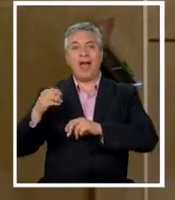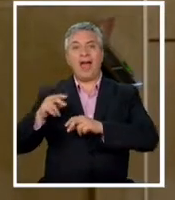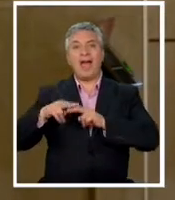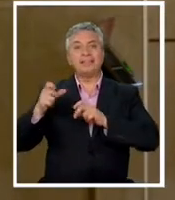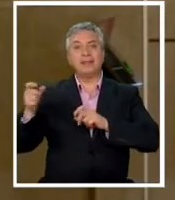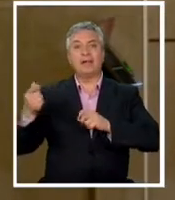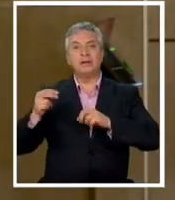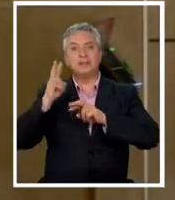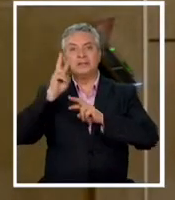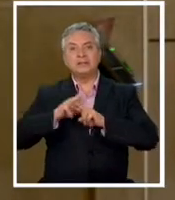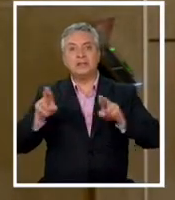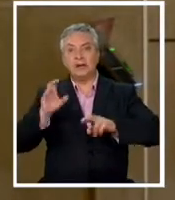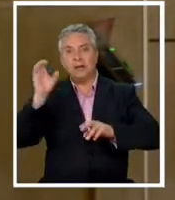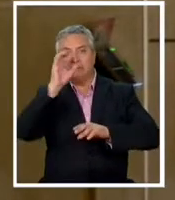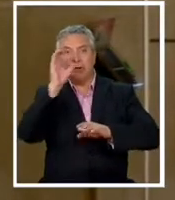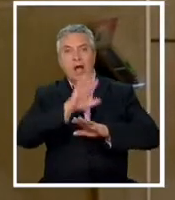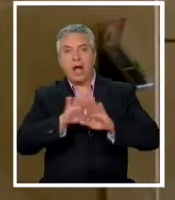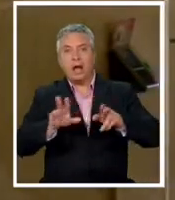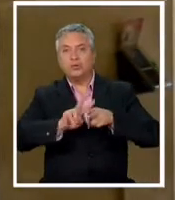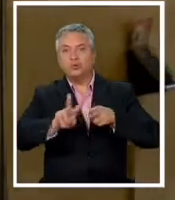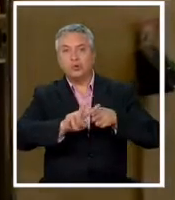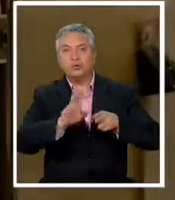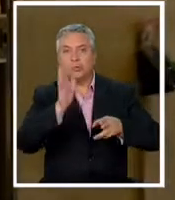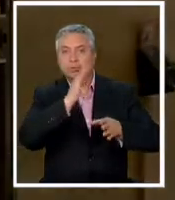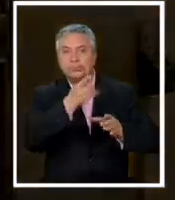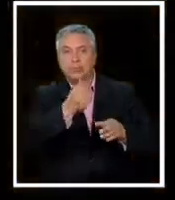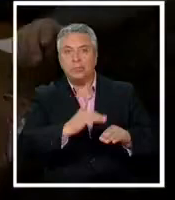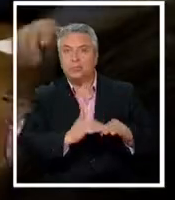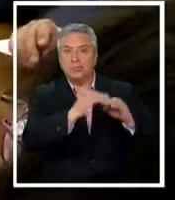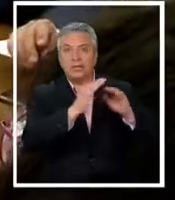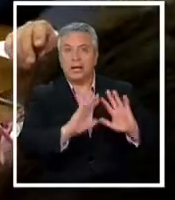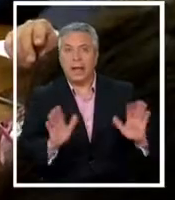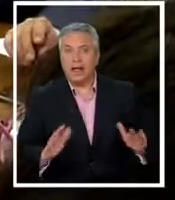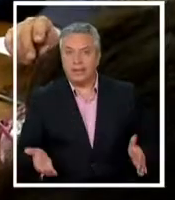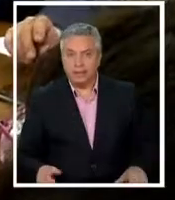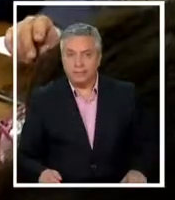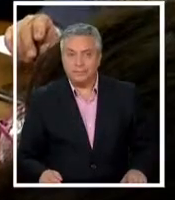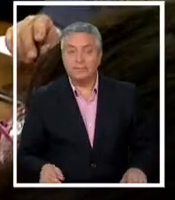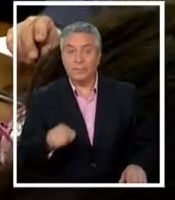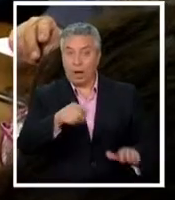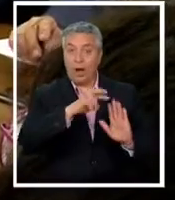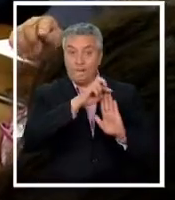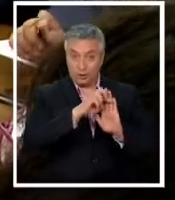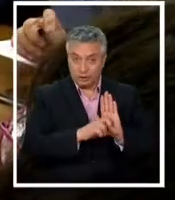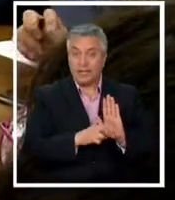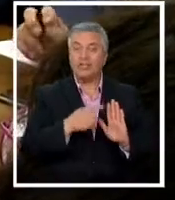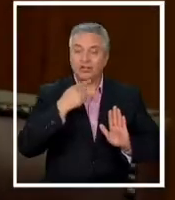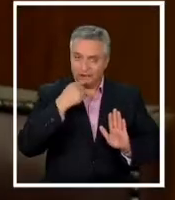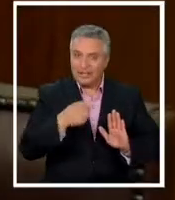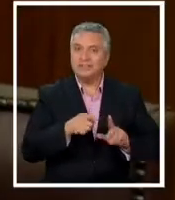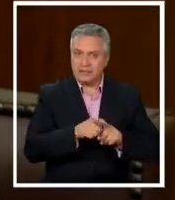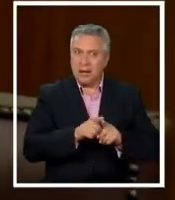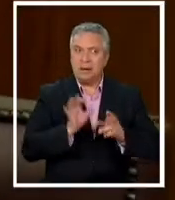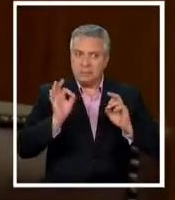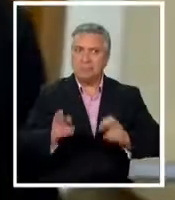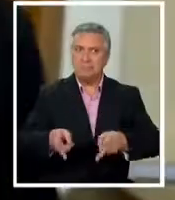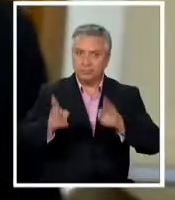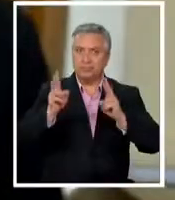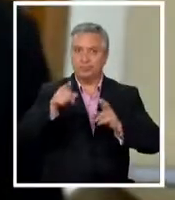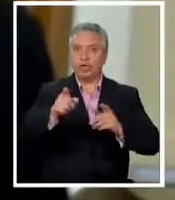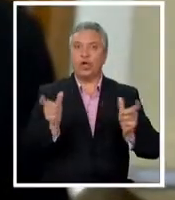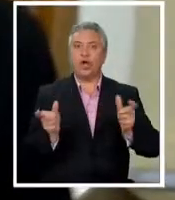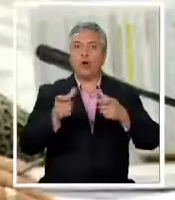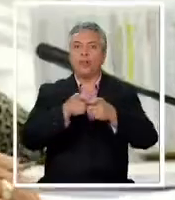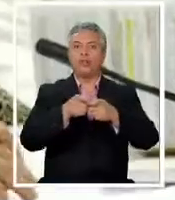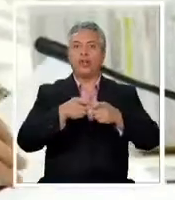tranquilita su cartera no buscando ninguna solución sin que sube el precio. El proyecto debutó con el pie derecho en el Congreso. La Comisión de